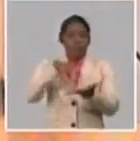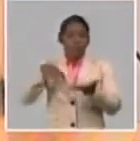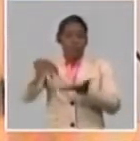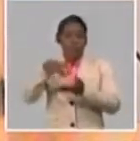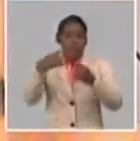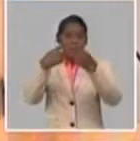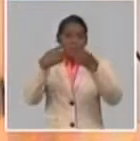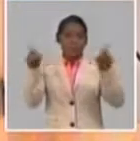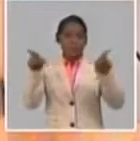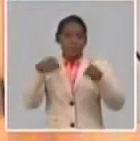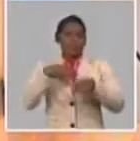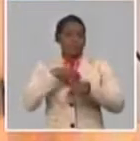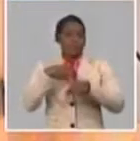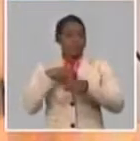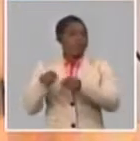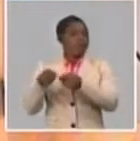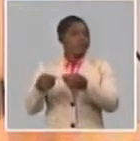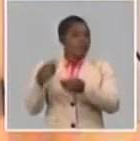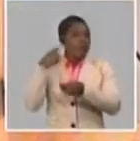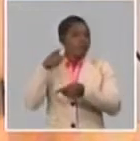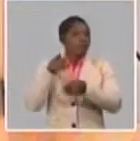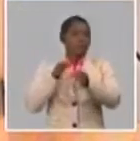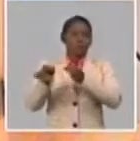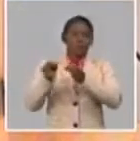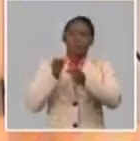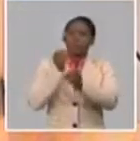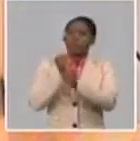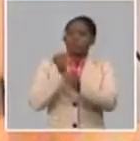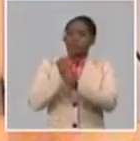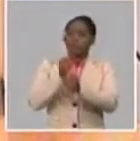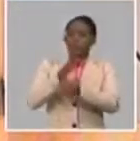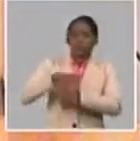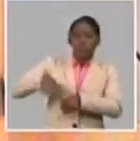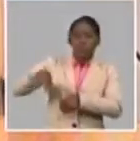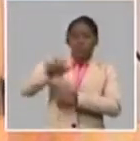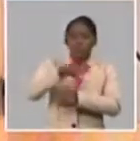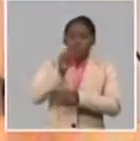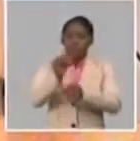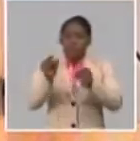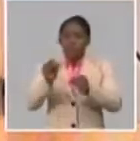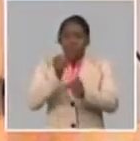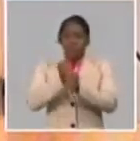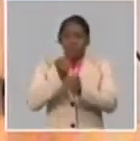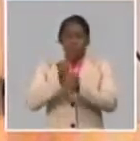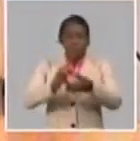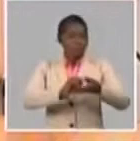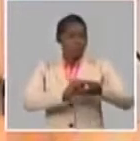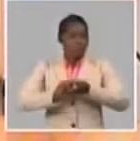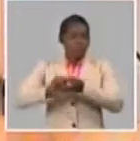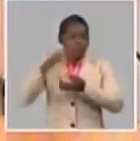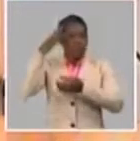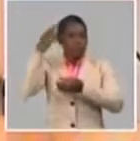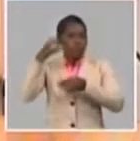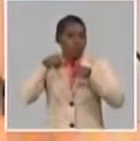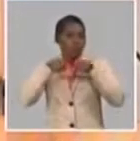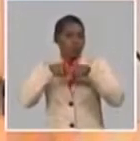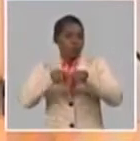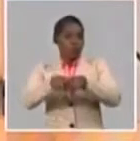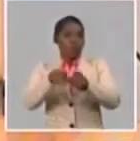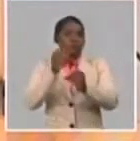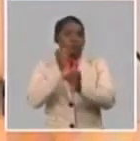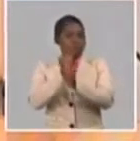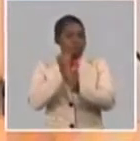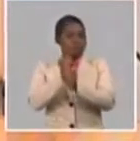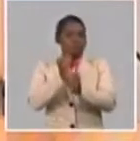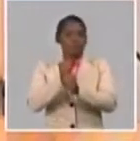provincias, los telecentros, y ahí están los colegas multidisciplinarios, psicólogos, sociólogos, todas las especialidades, junto con los psiquiatras, los trabajadores